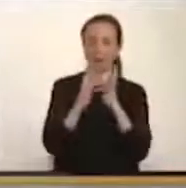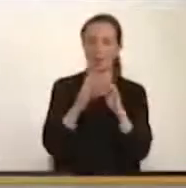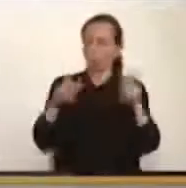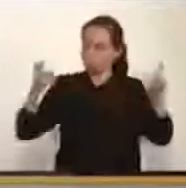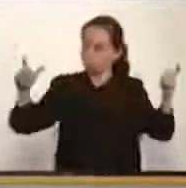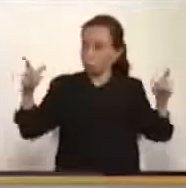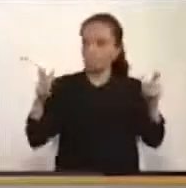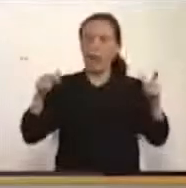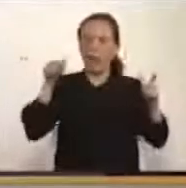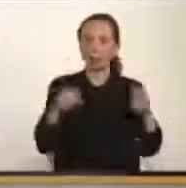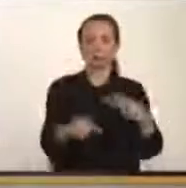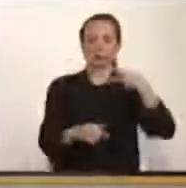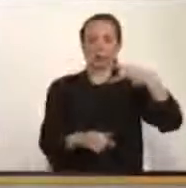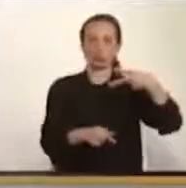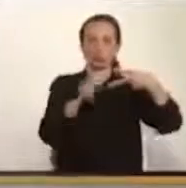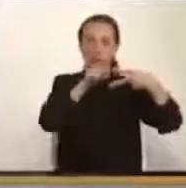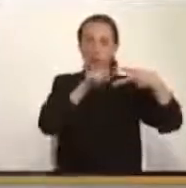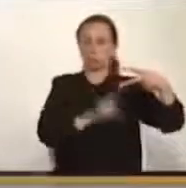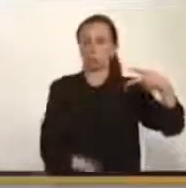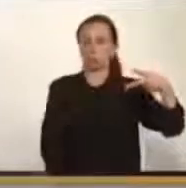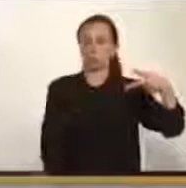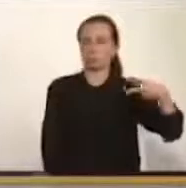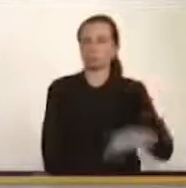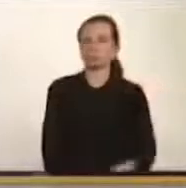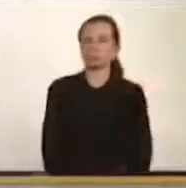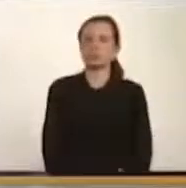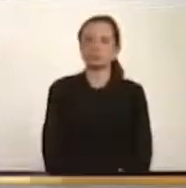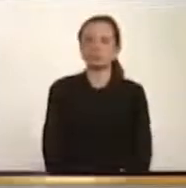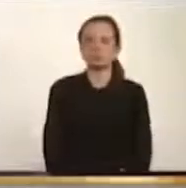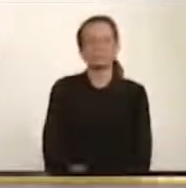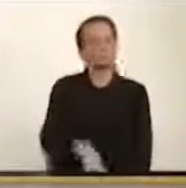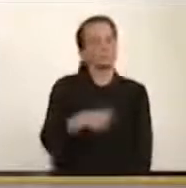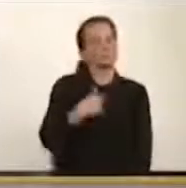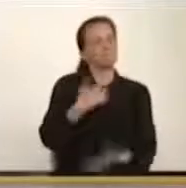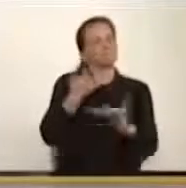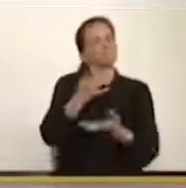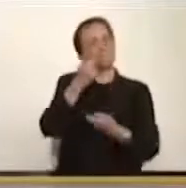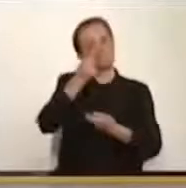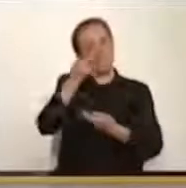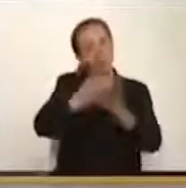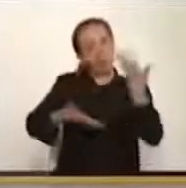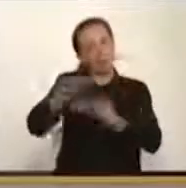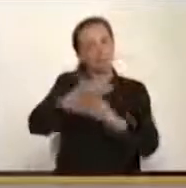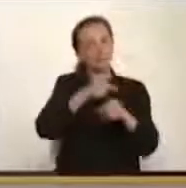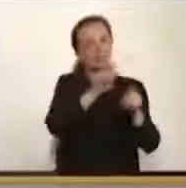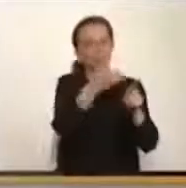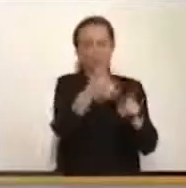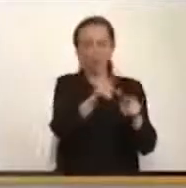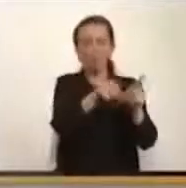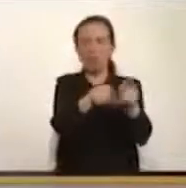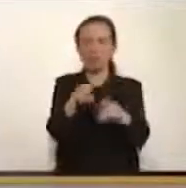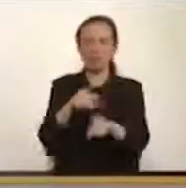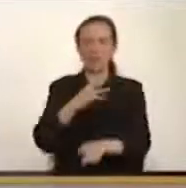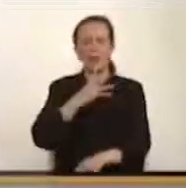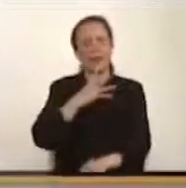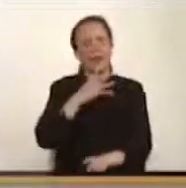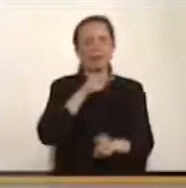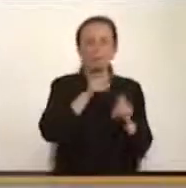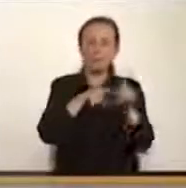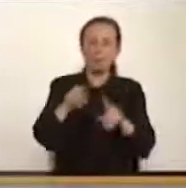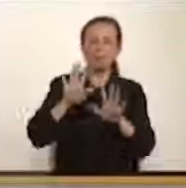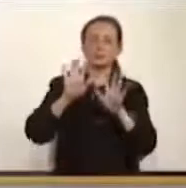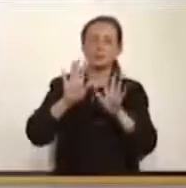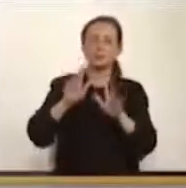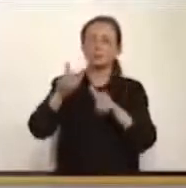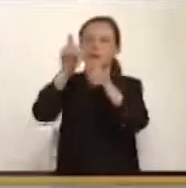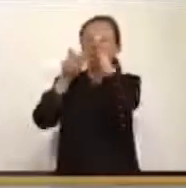estos dos puntos. Ahora yo quiero hacer este análisis a quienes han hablado del auto de la